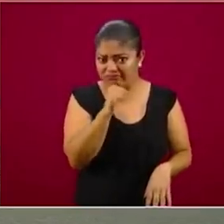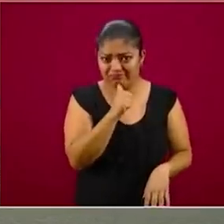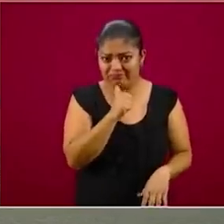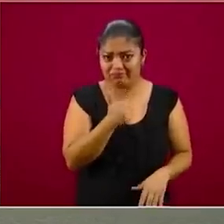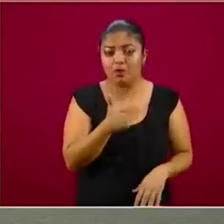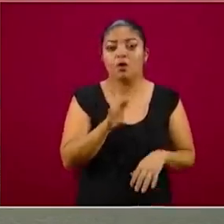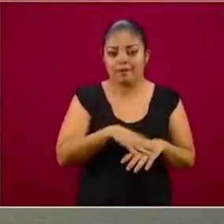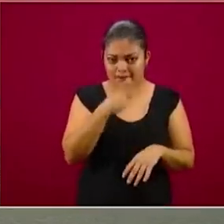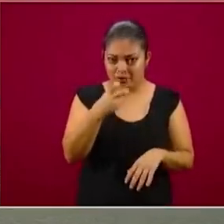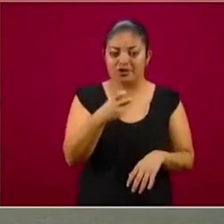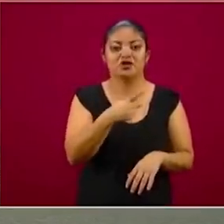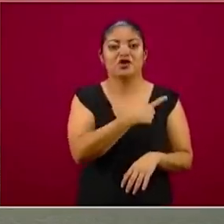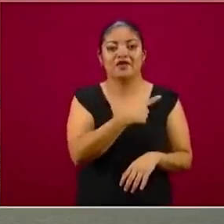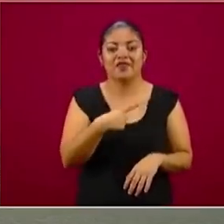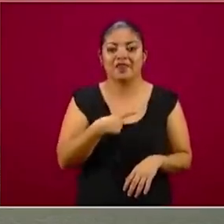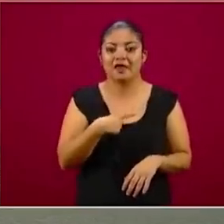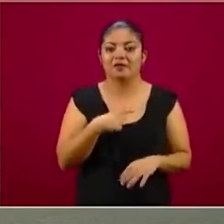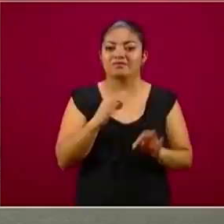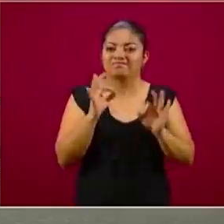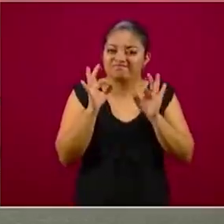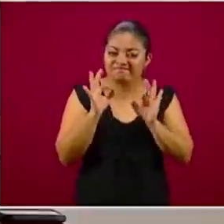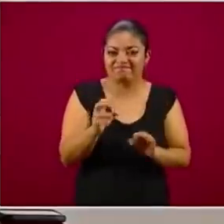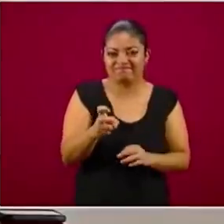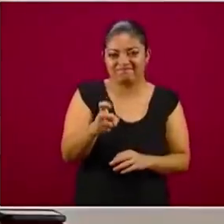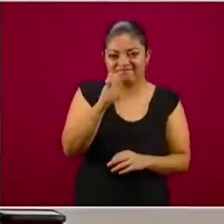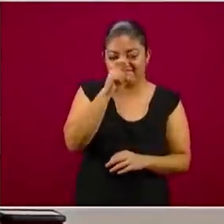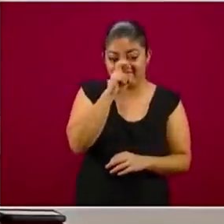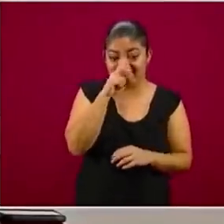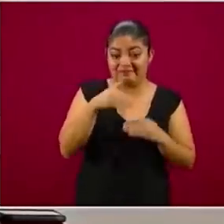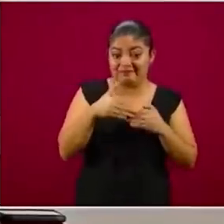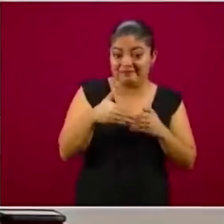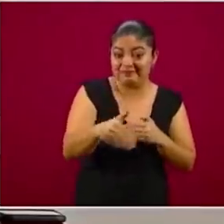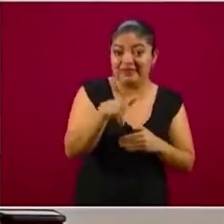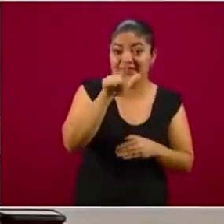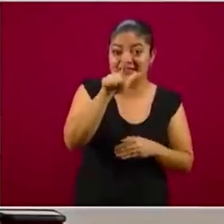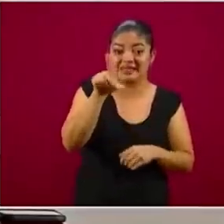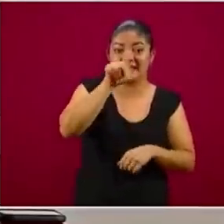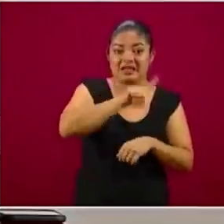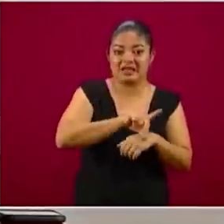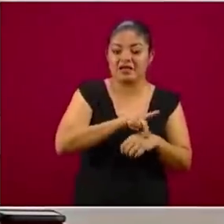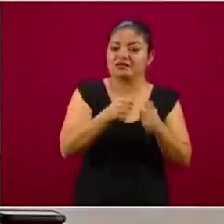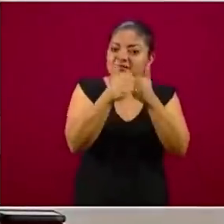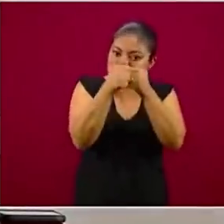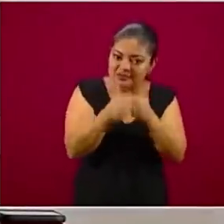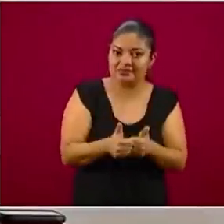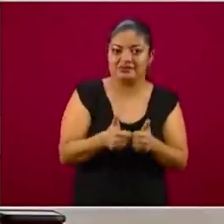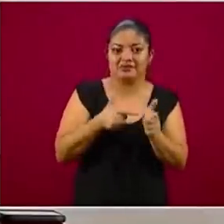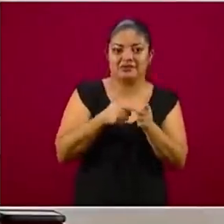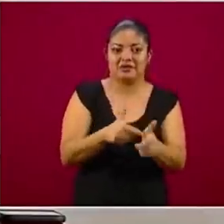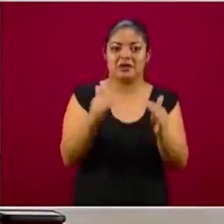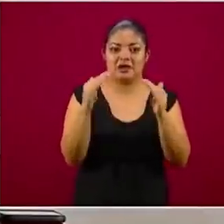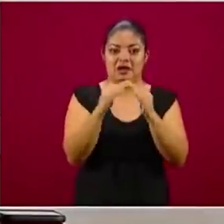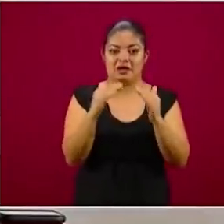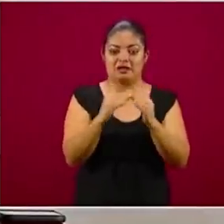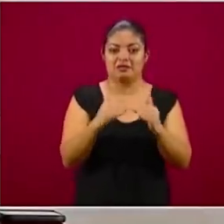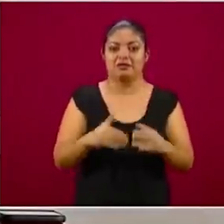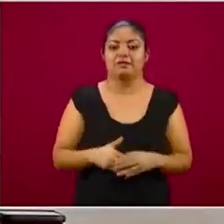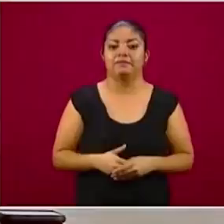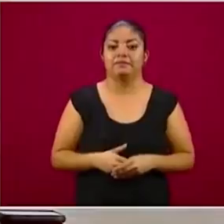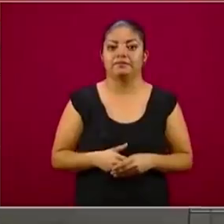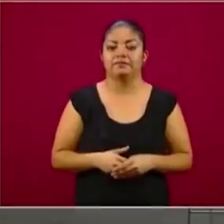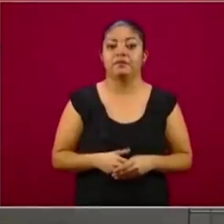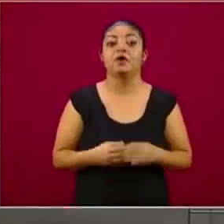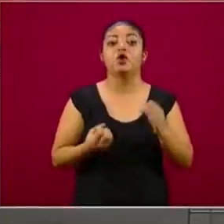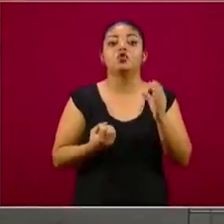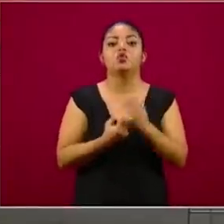entonces se requiere mantenernos estrictamente estos 17 días que restan en casa. La nueva